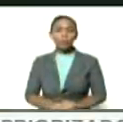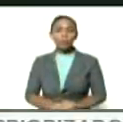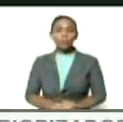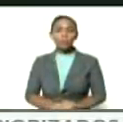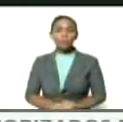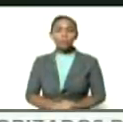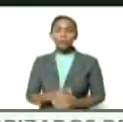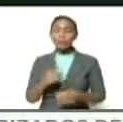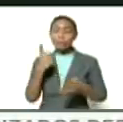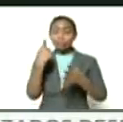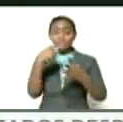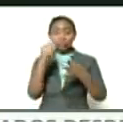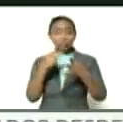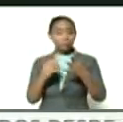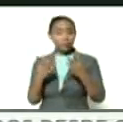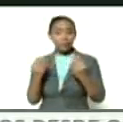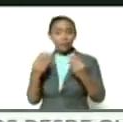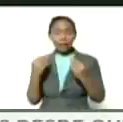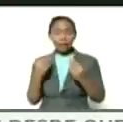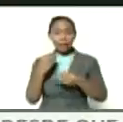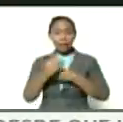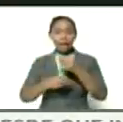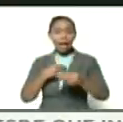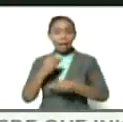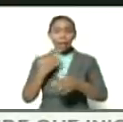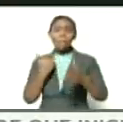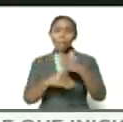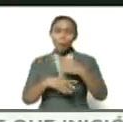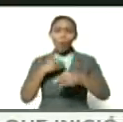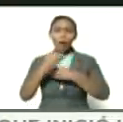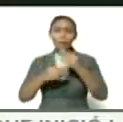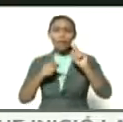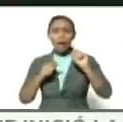tantas cosas que se pueden hacer vamos a hacerla